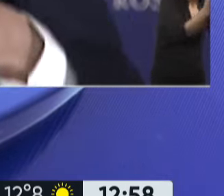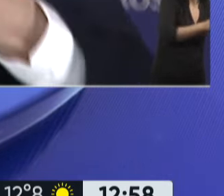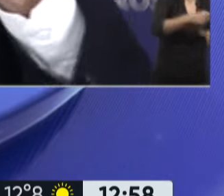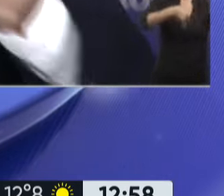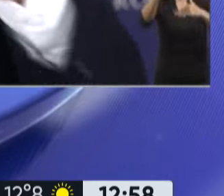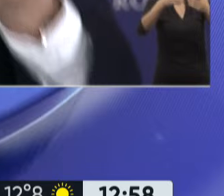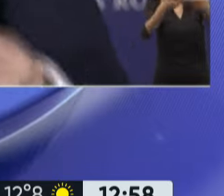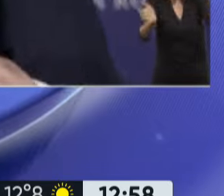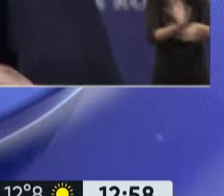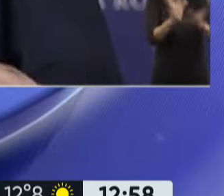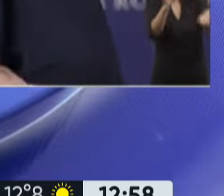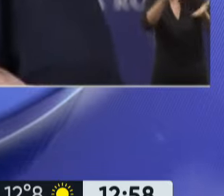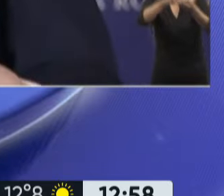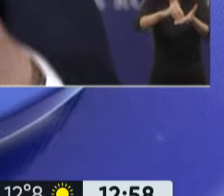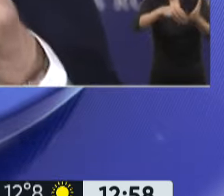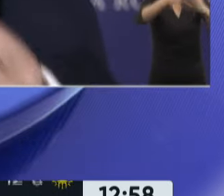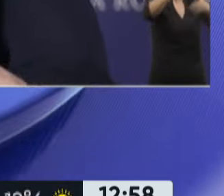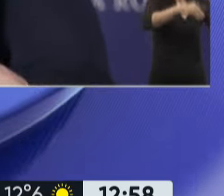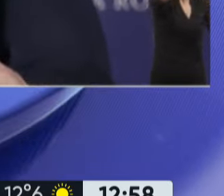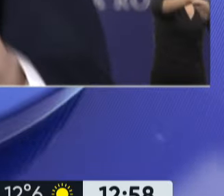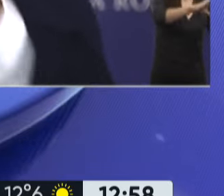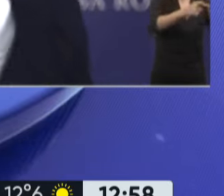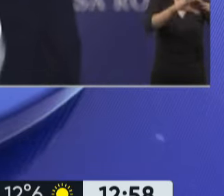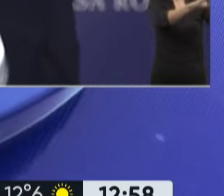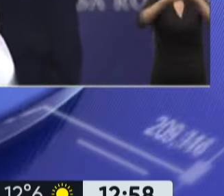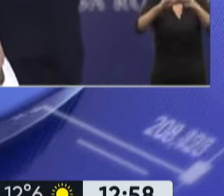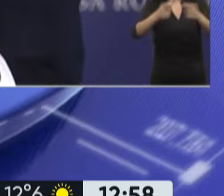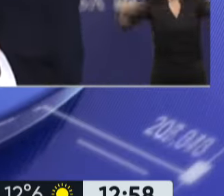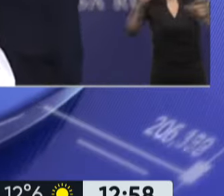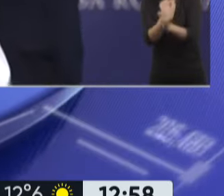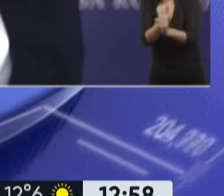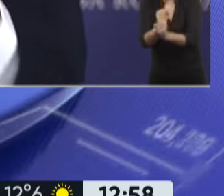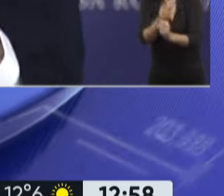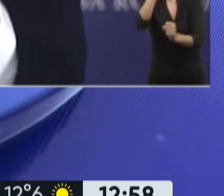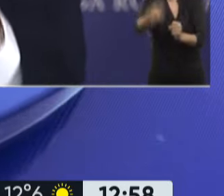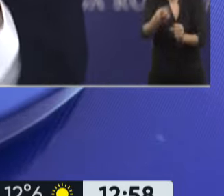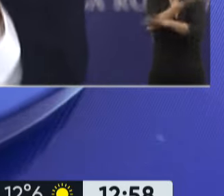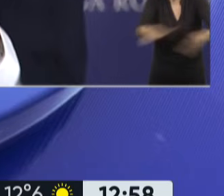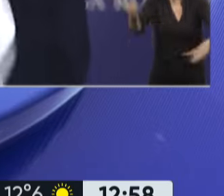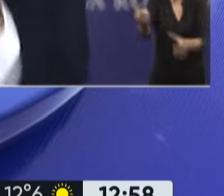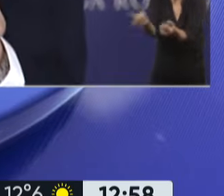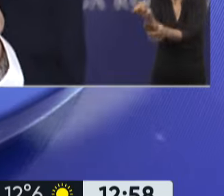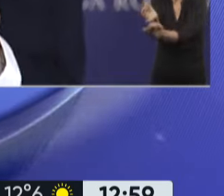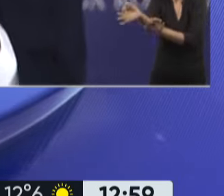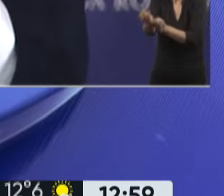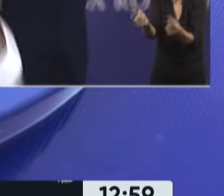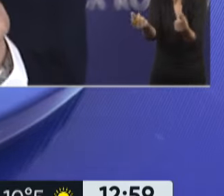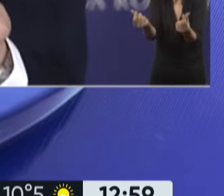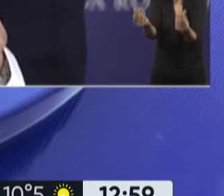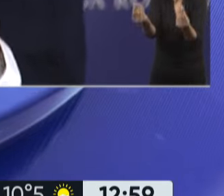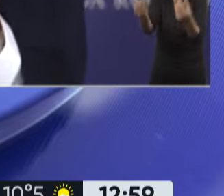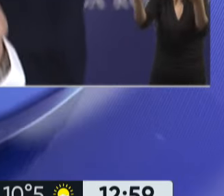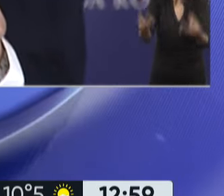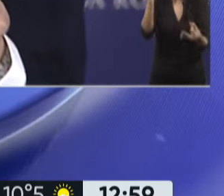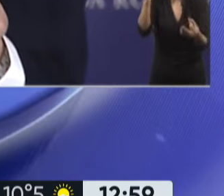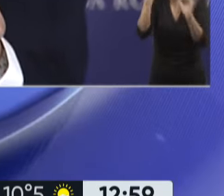obras, las obras generan trabajo. Chicos con educación, le podés dar una educación buena a los